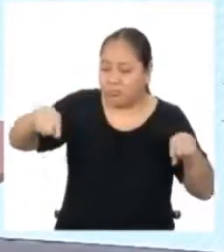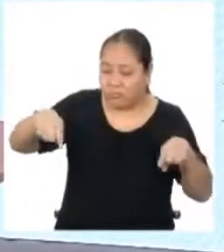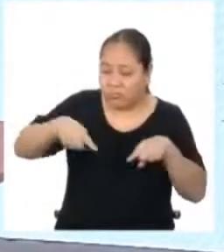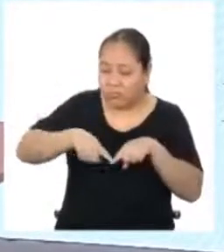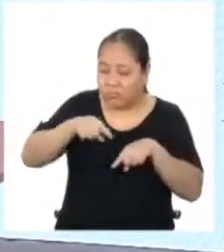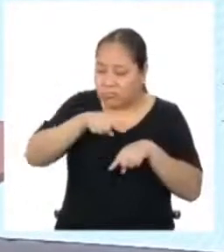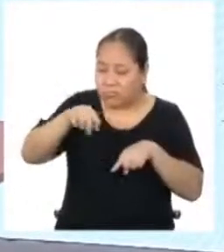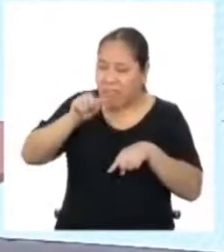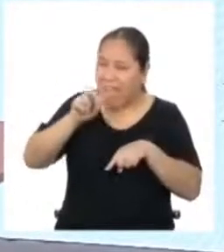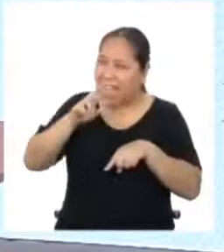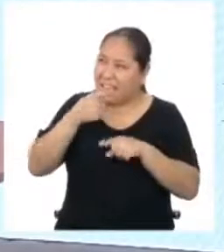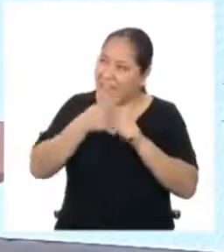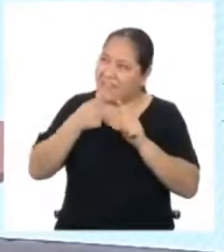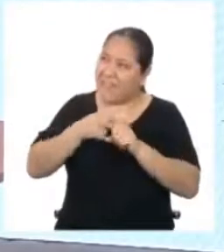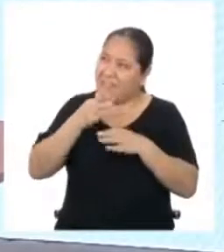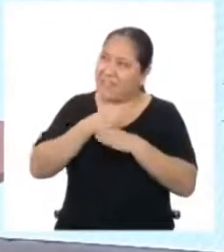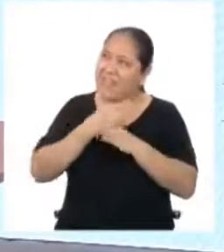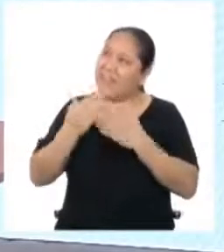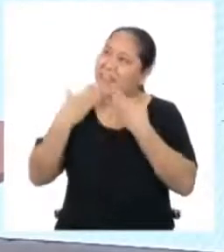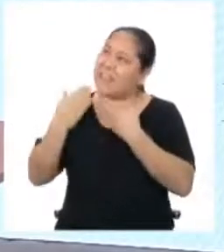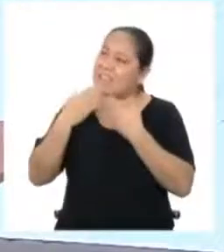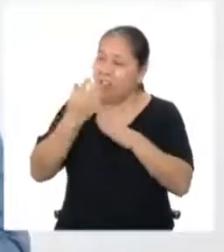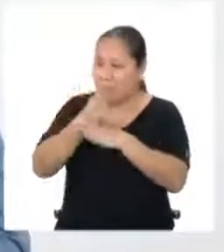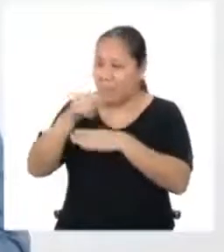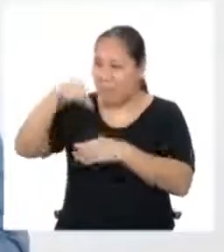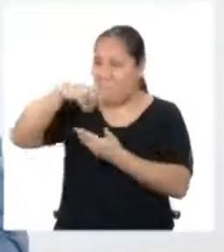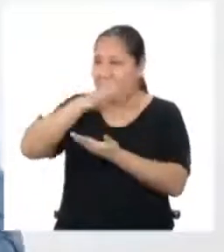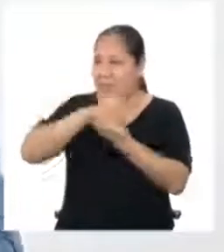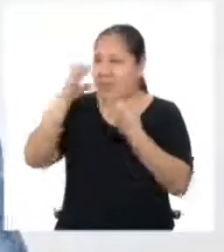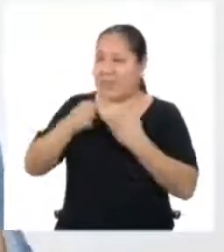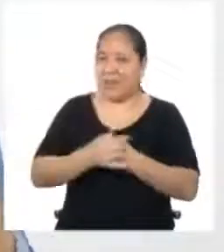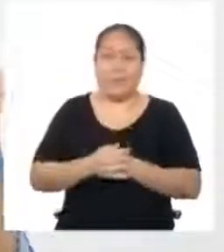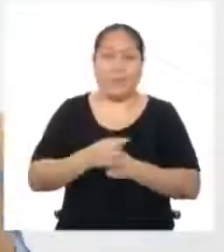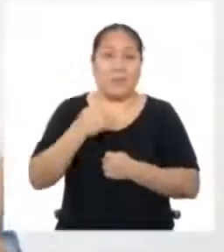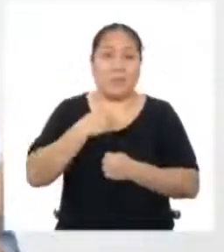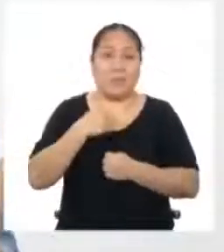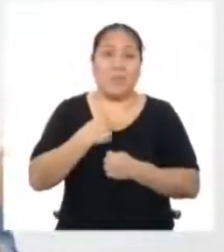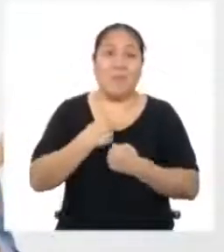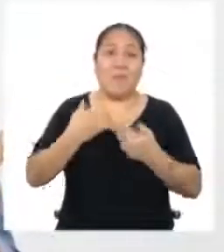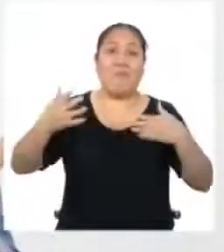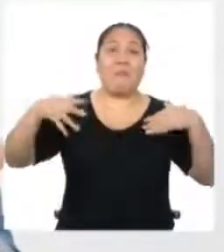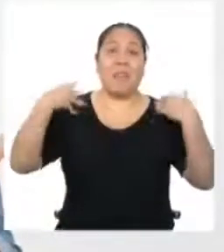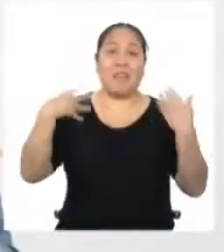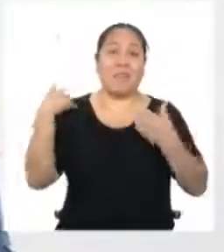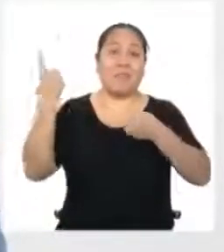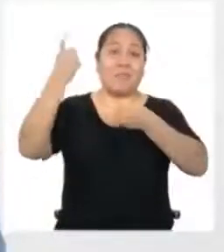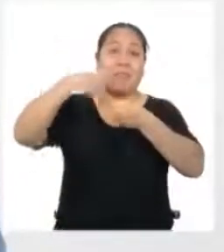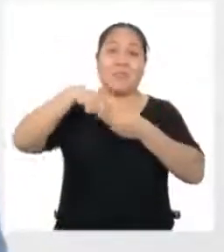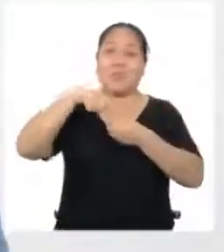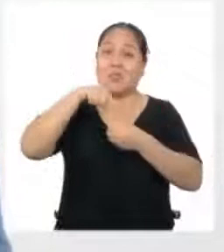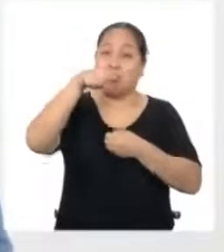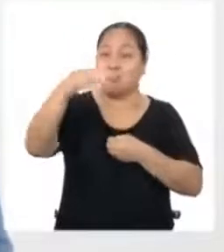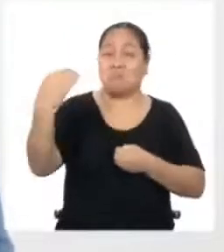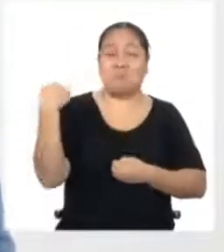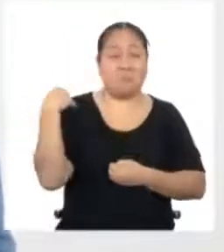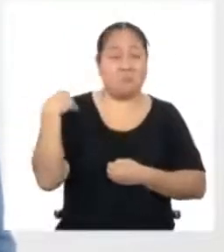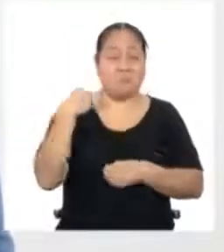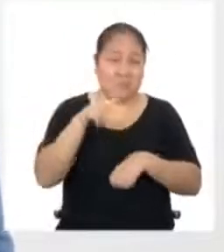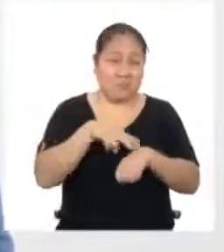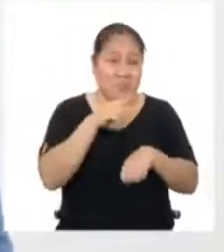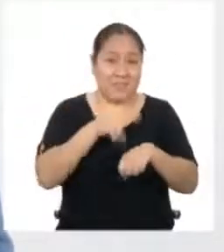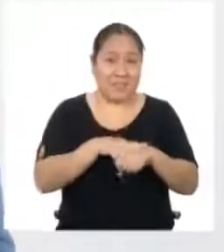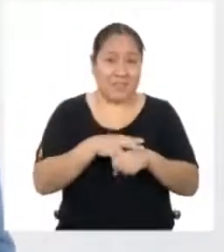planas Gracias por compartir el programa de hoy con nosotros Yo voy a estar felicísima de participar cada vez que me necesiten